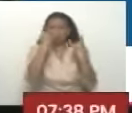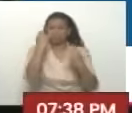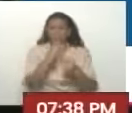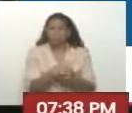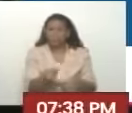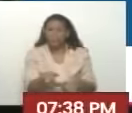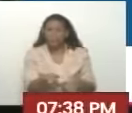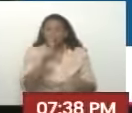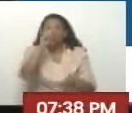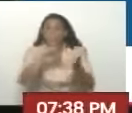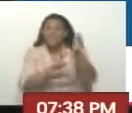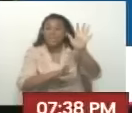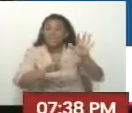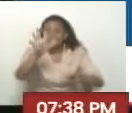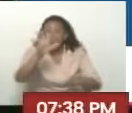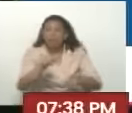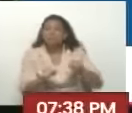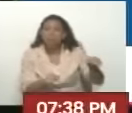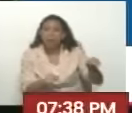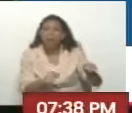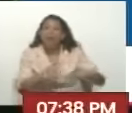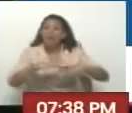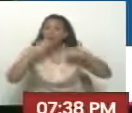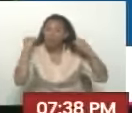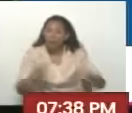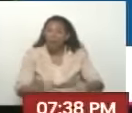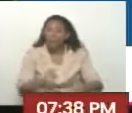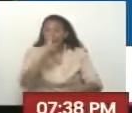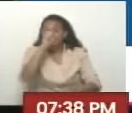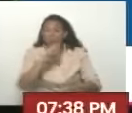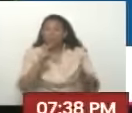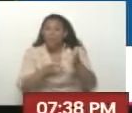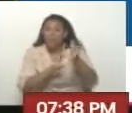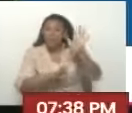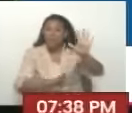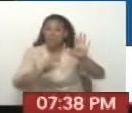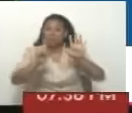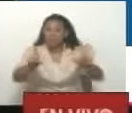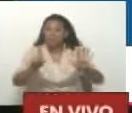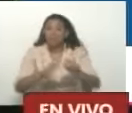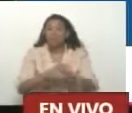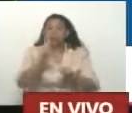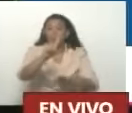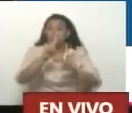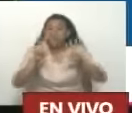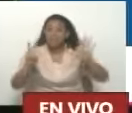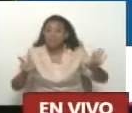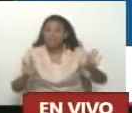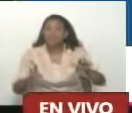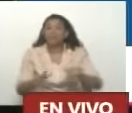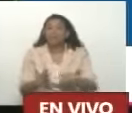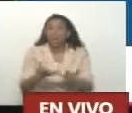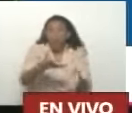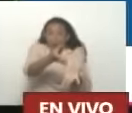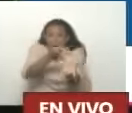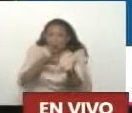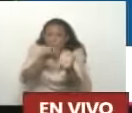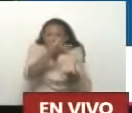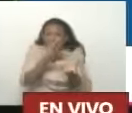2015 Fue fuerte El 2016 Me trataron de tumbar 2017 Lanzaron La guarimba